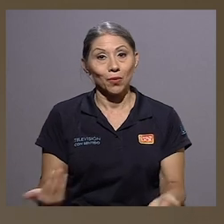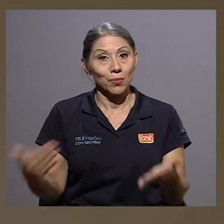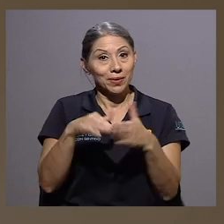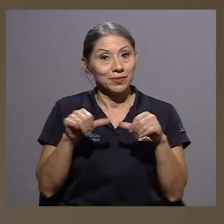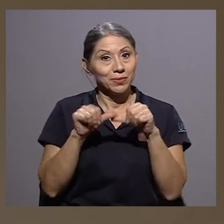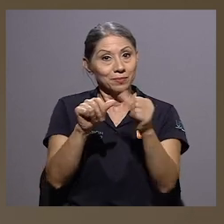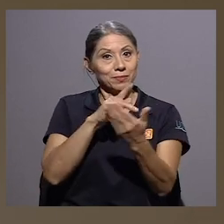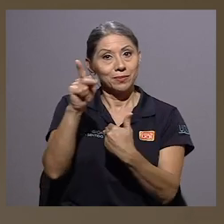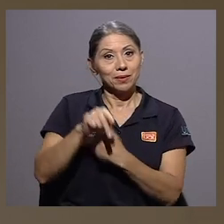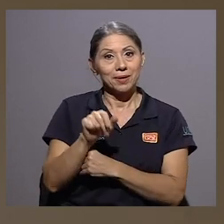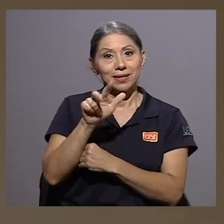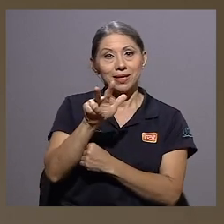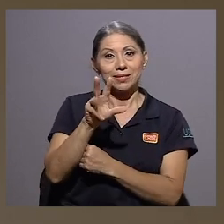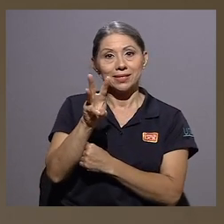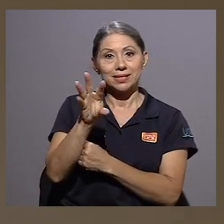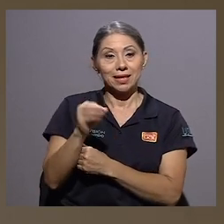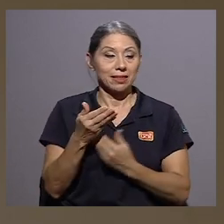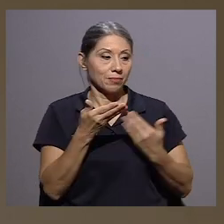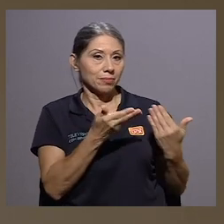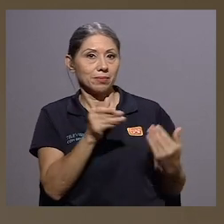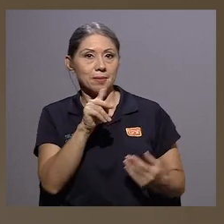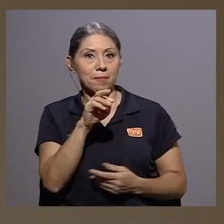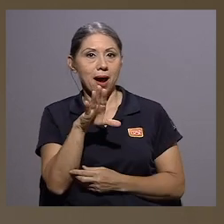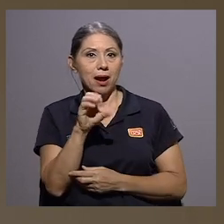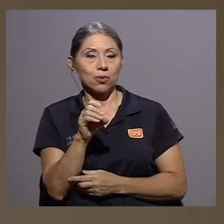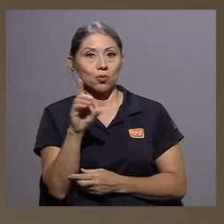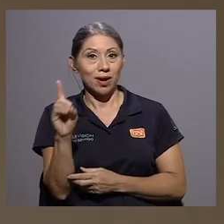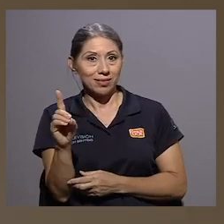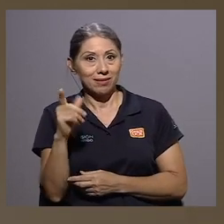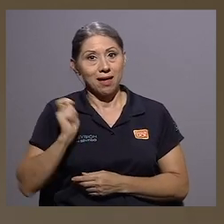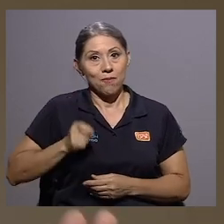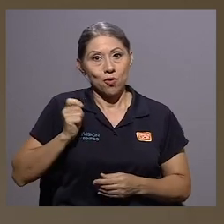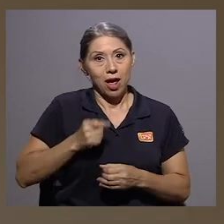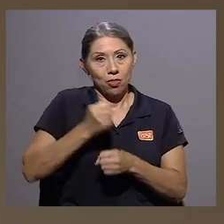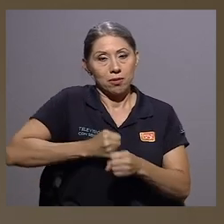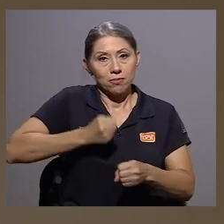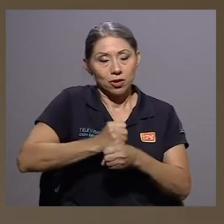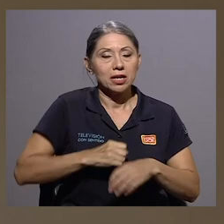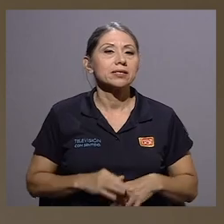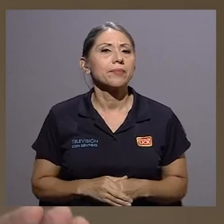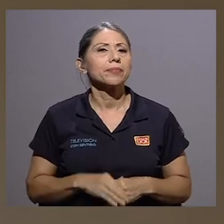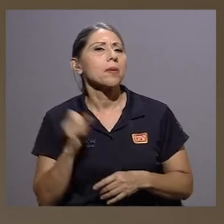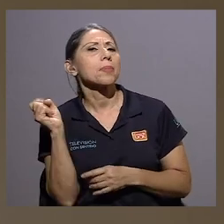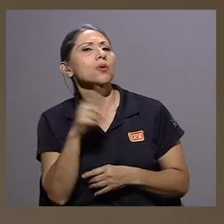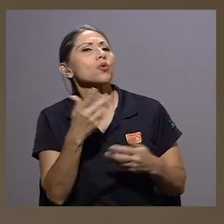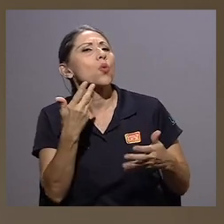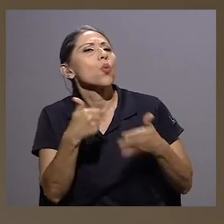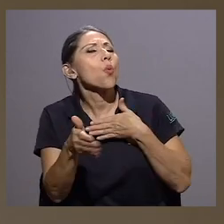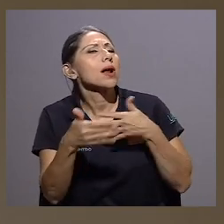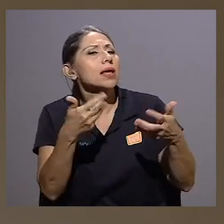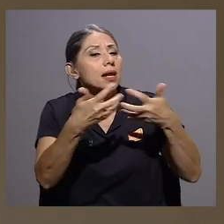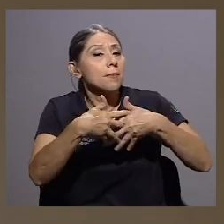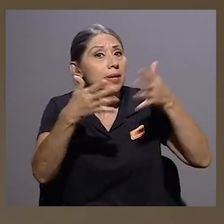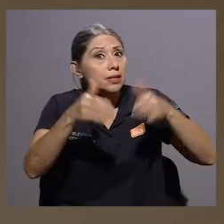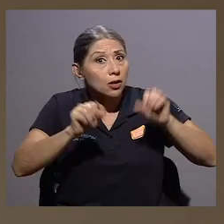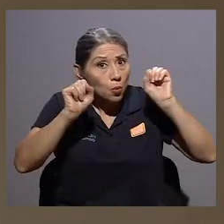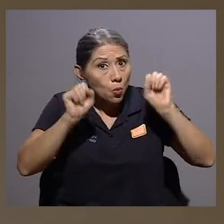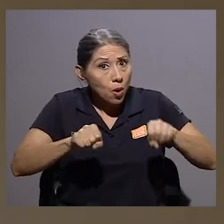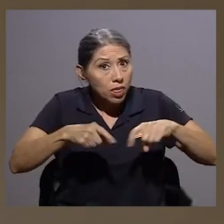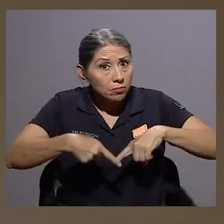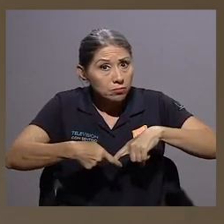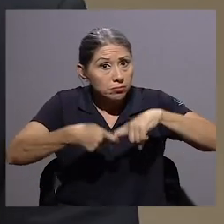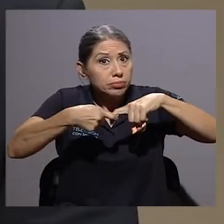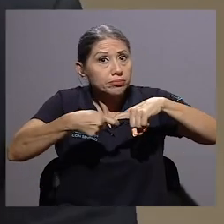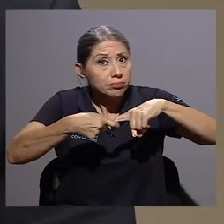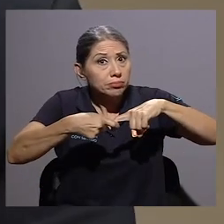Regresamos a 360. Estoy con Don Marco Durante, abogado laboralista. Don Marco, ¿puede cualquier empresario acogerse a esa modalidad de suspensión de salarios?